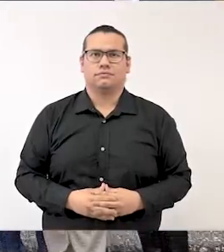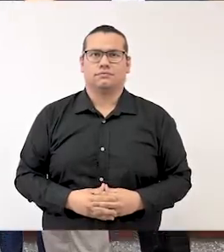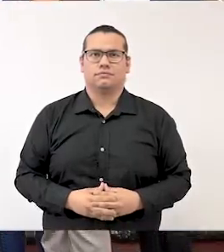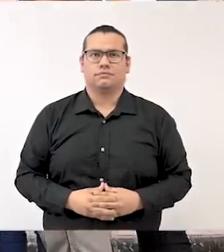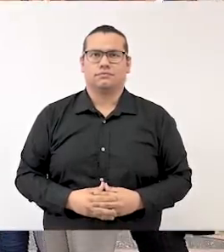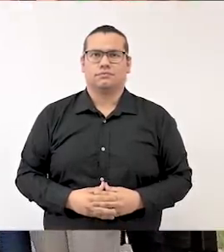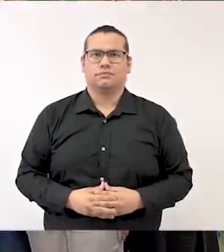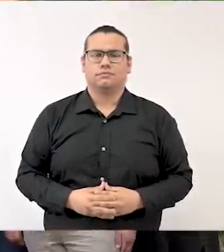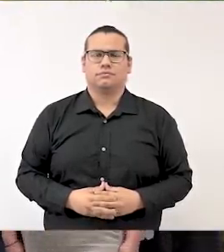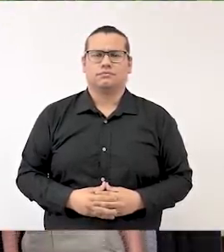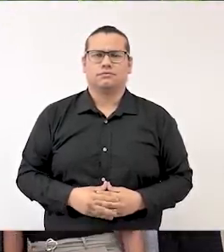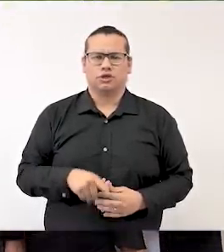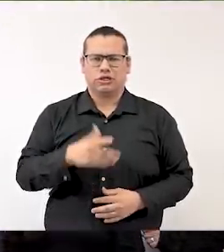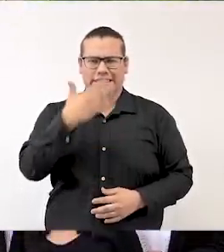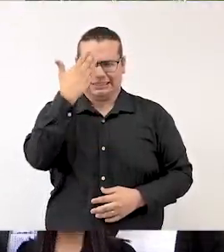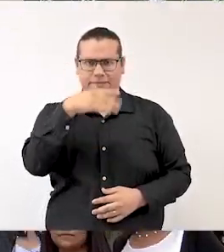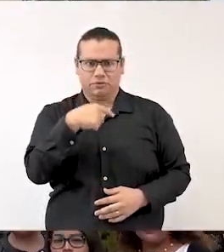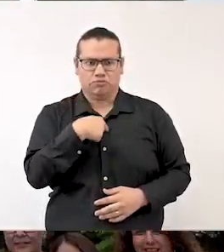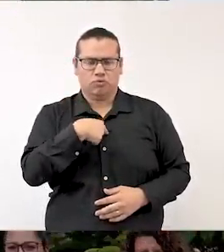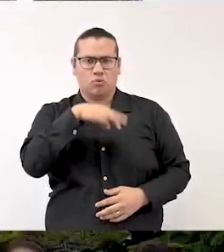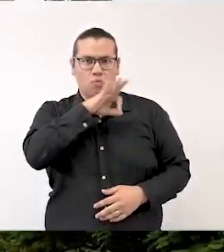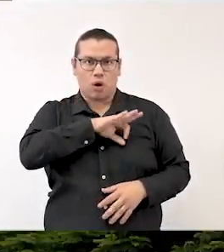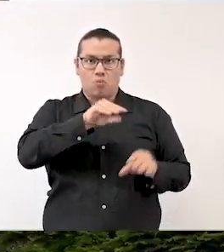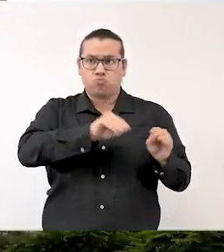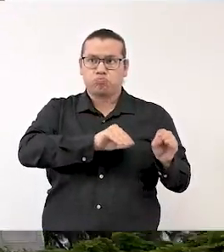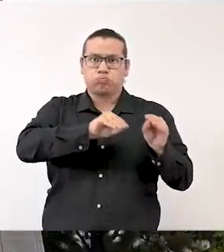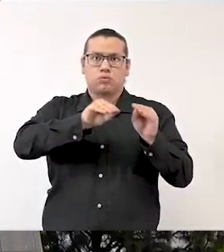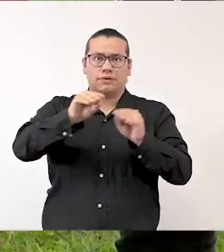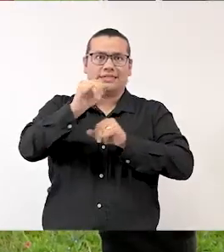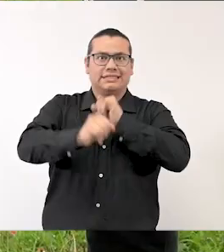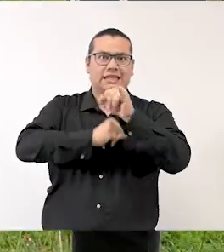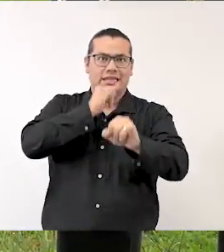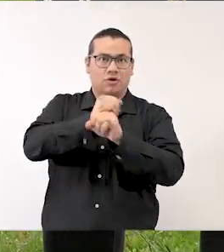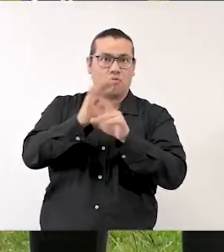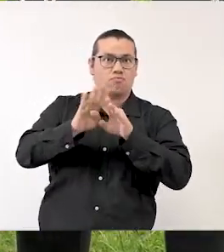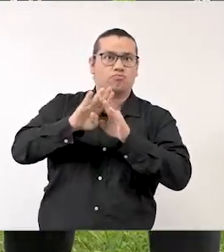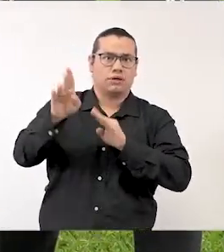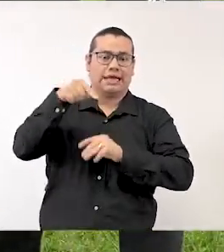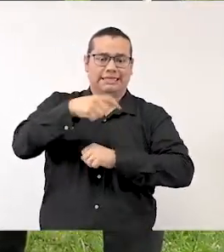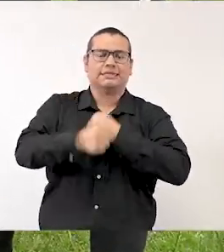¿Sabes que tengo opción de hacer movilidad internacional? Voy a buscar este año una oportunidad.